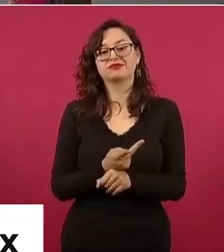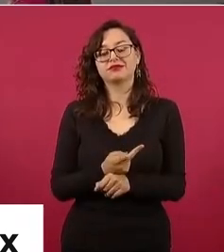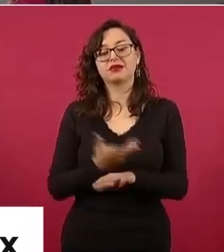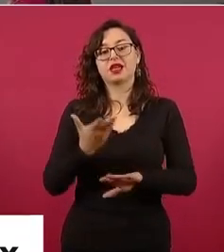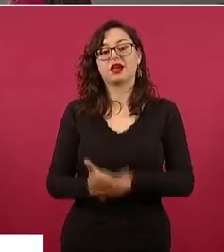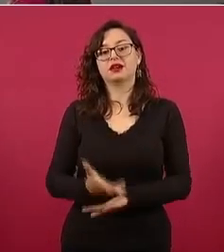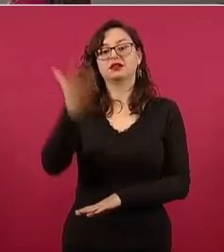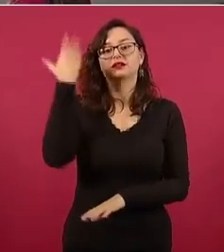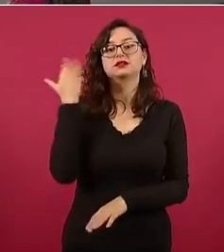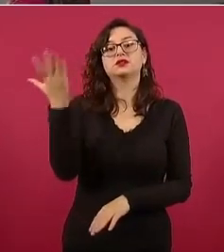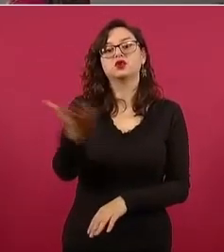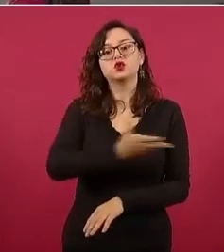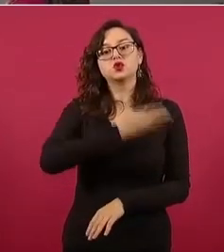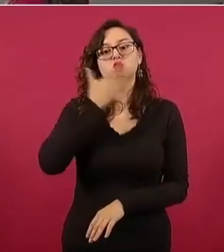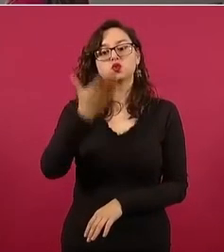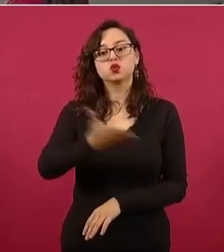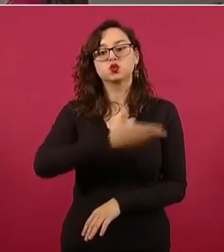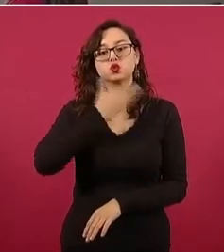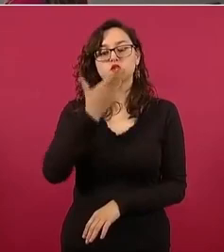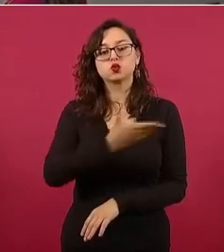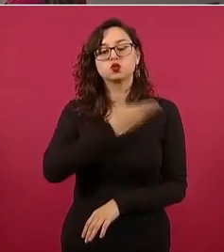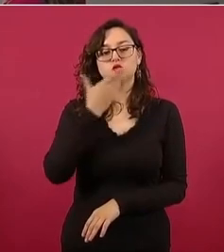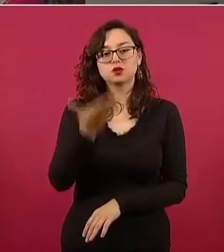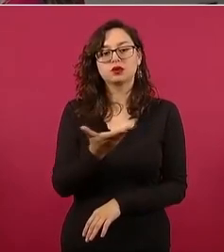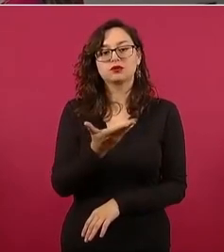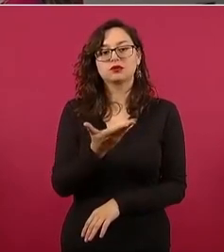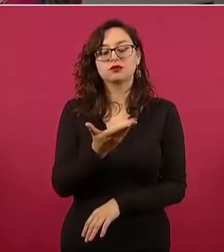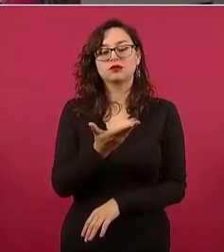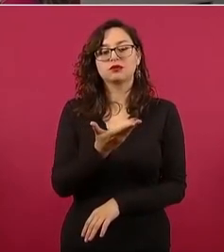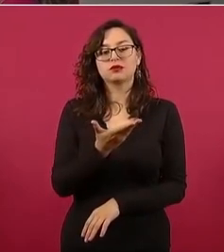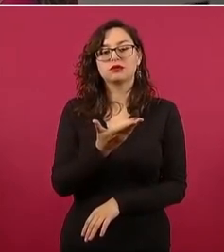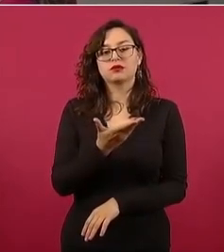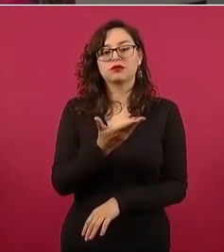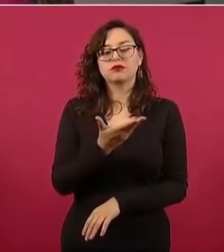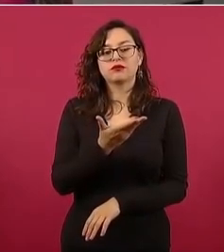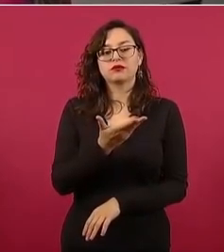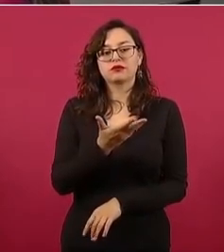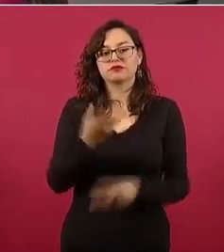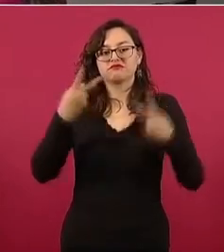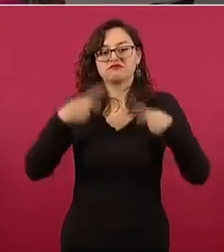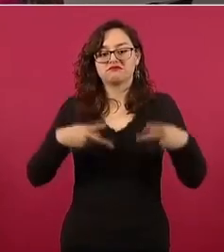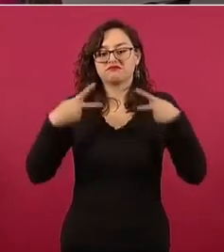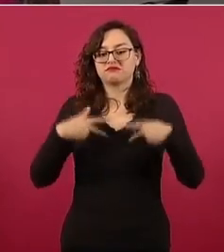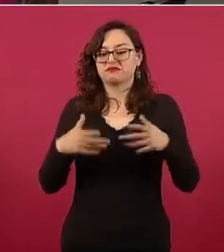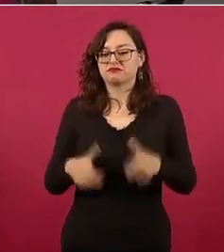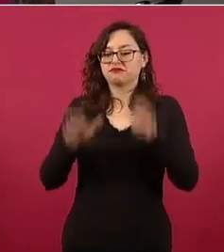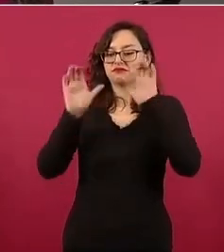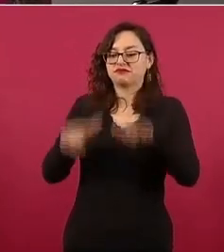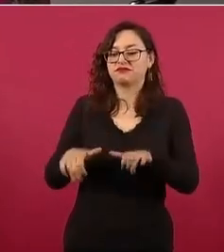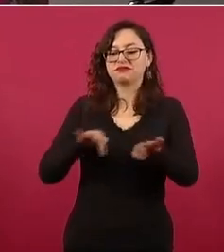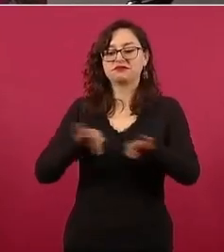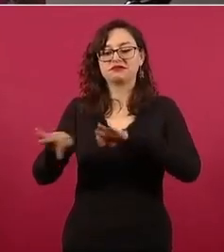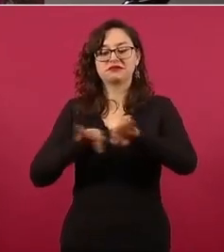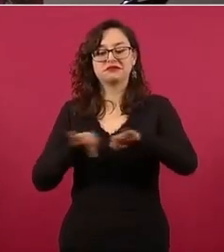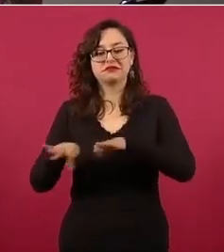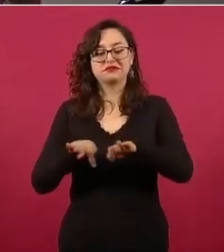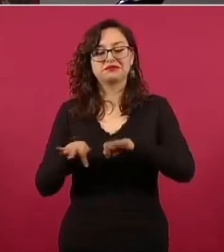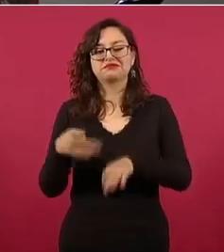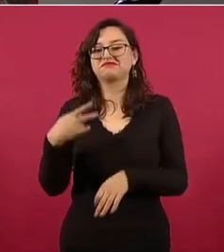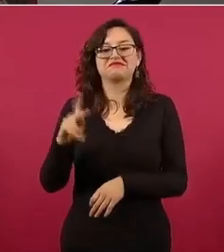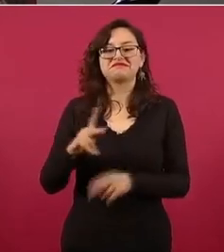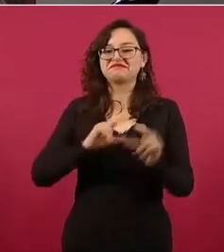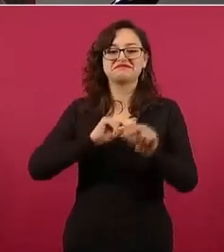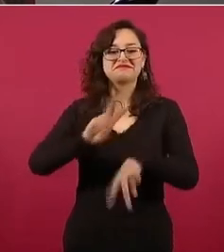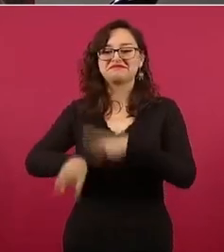de que se tenía personal que cobraba sin